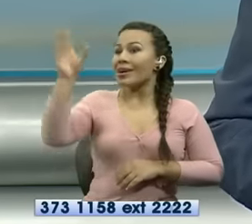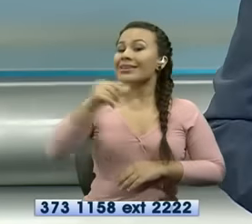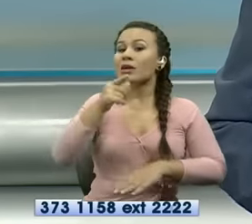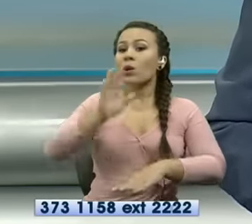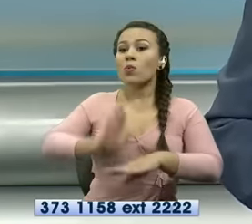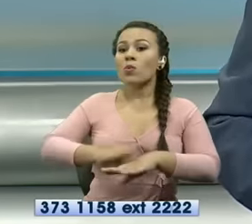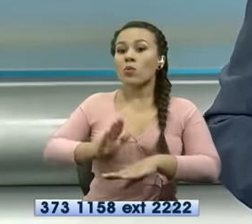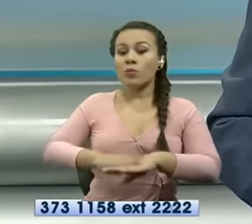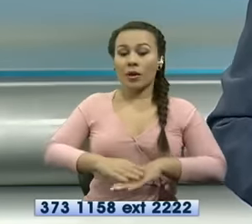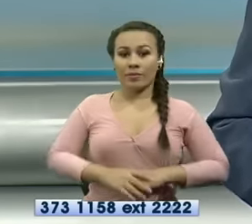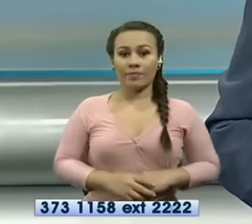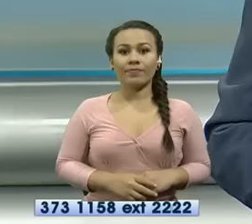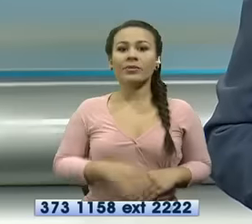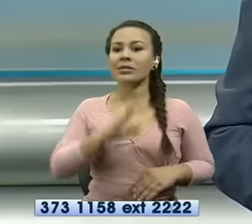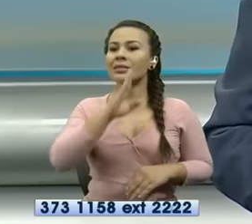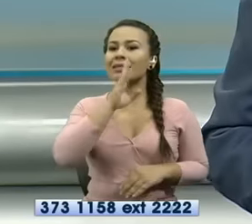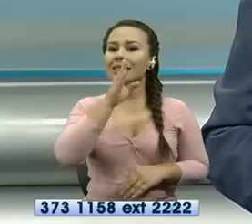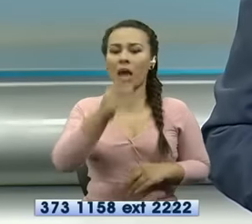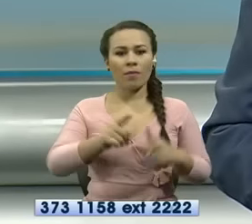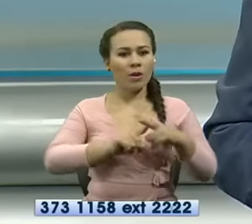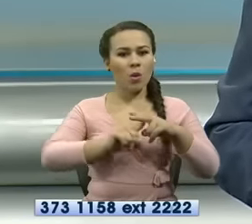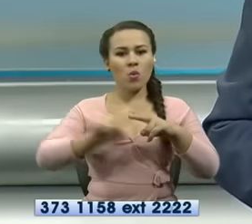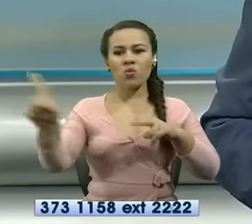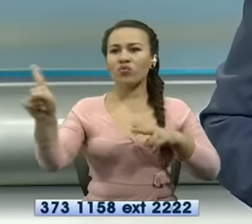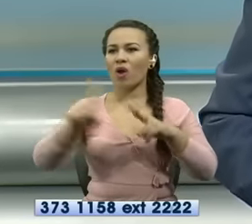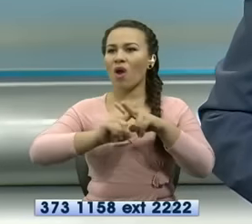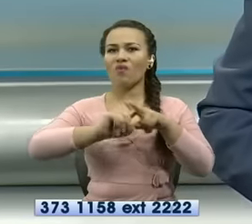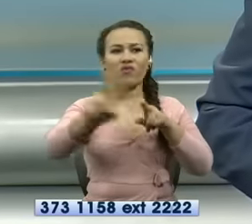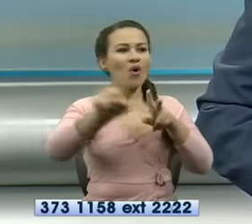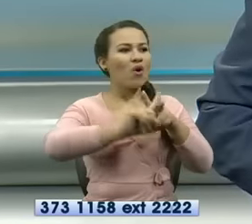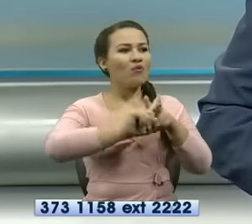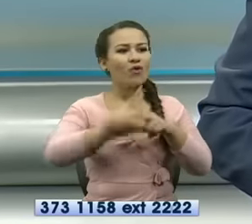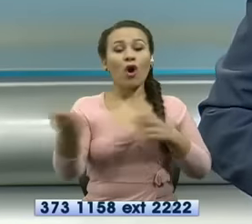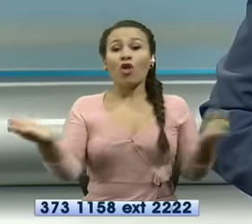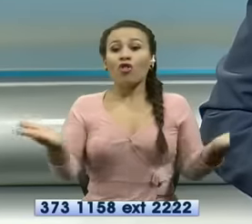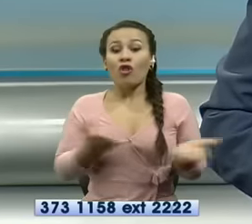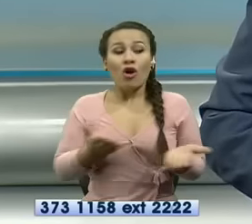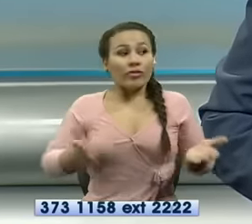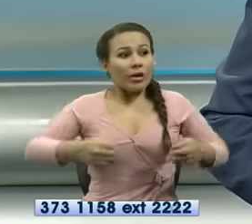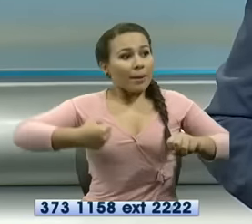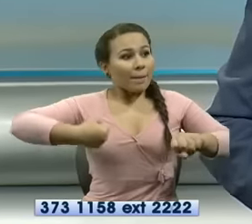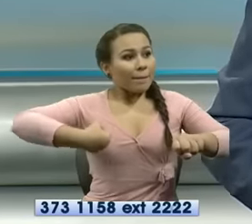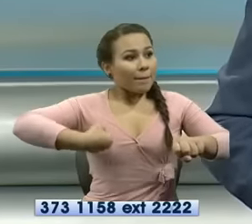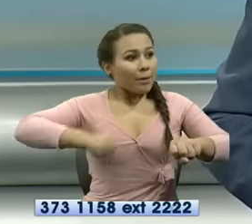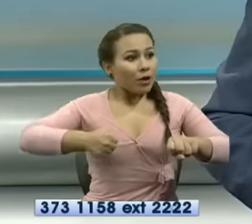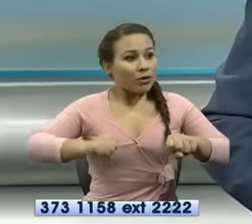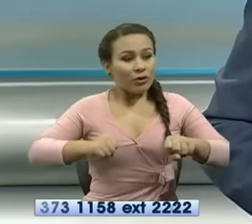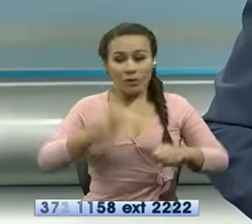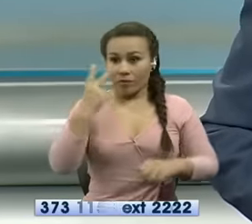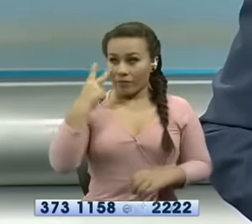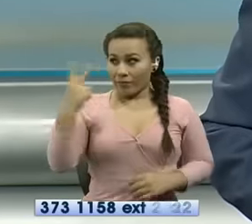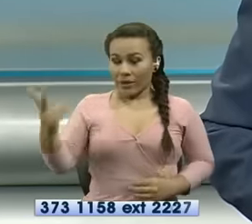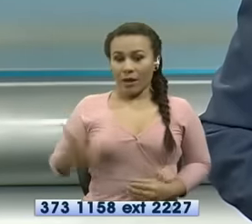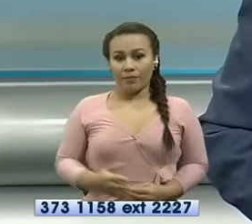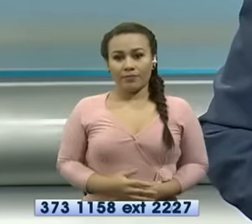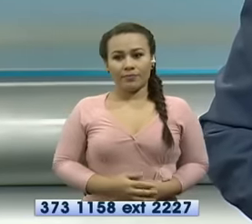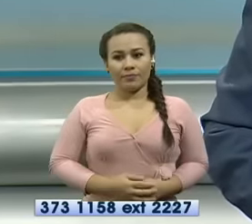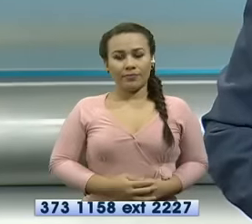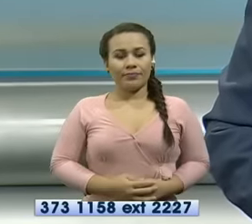que como siempre huyó del lugar a bordo de una moto veamos qué pasó